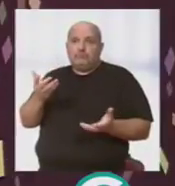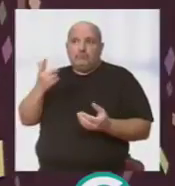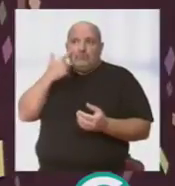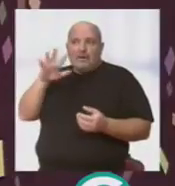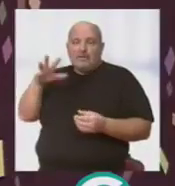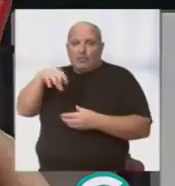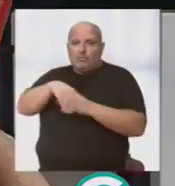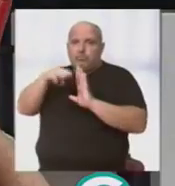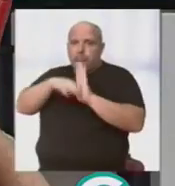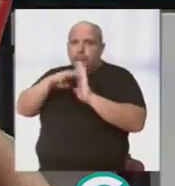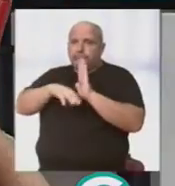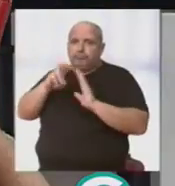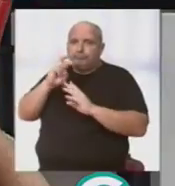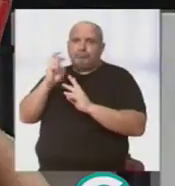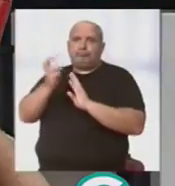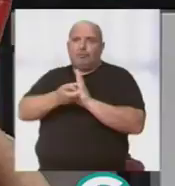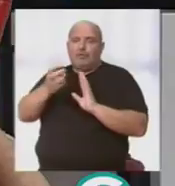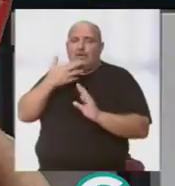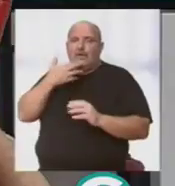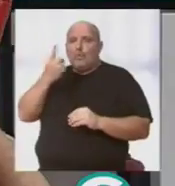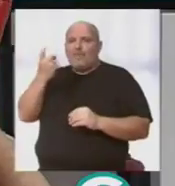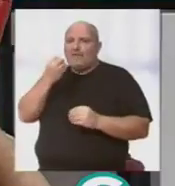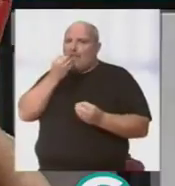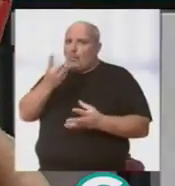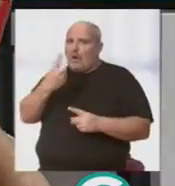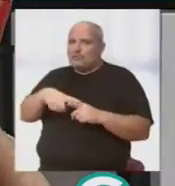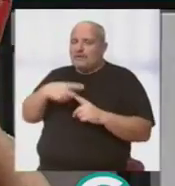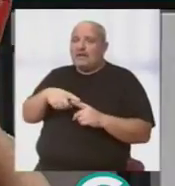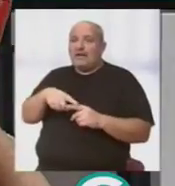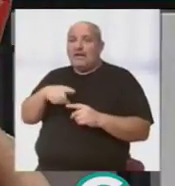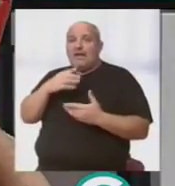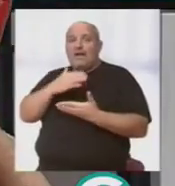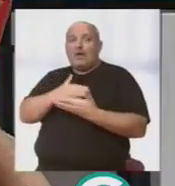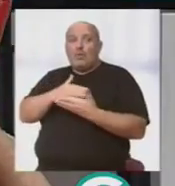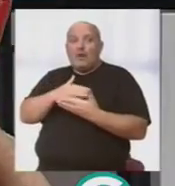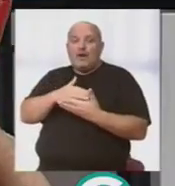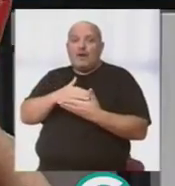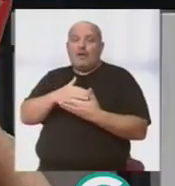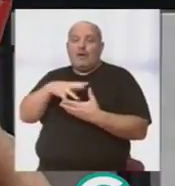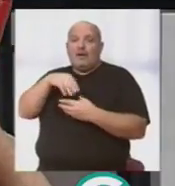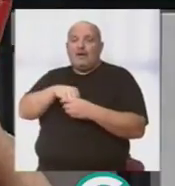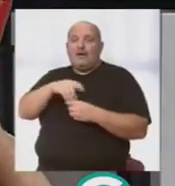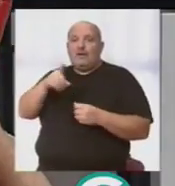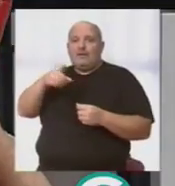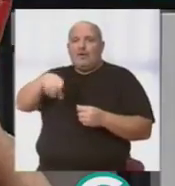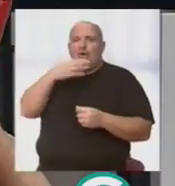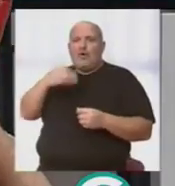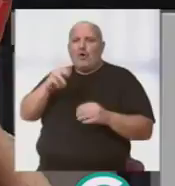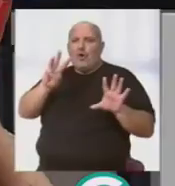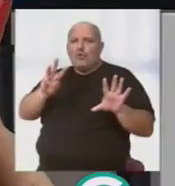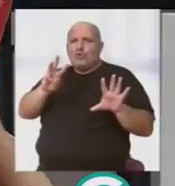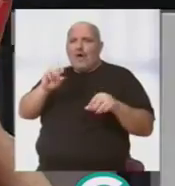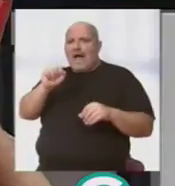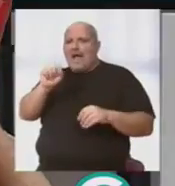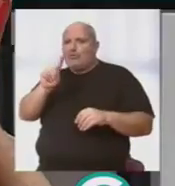la programación de lo más completo. Me una cosita más, la escuela de Pulso y Púa que son jóvenes de 8 a